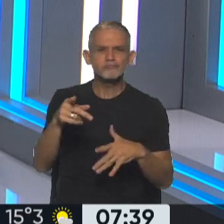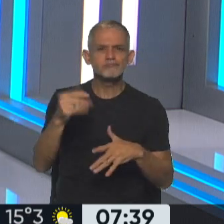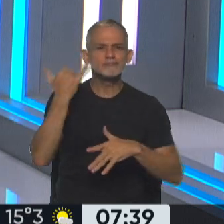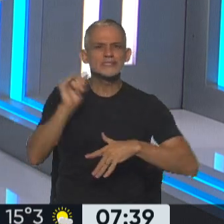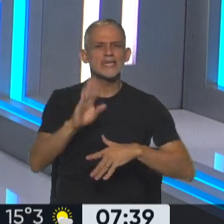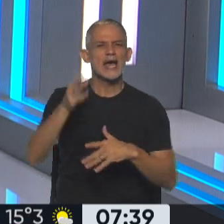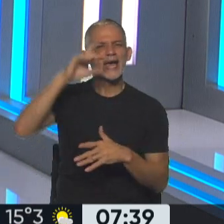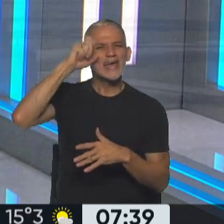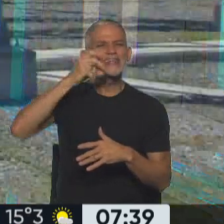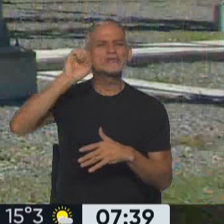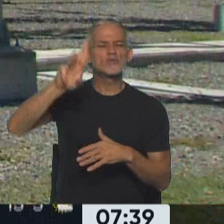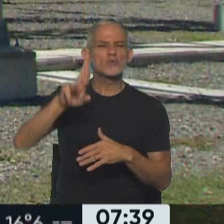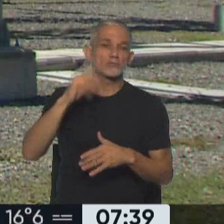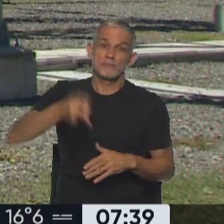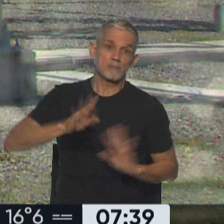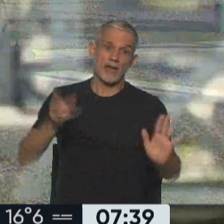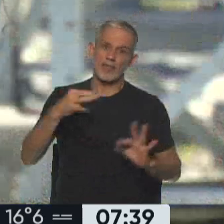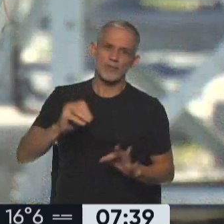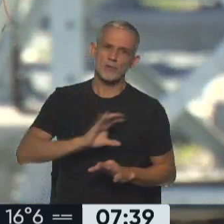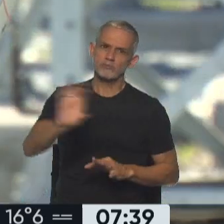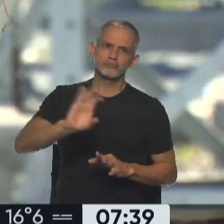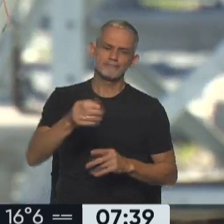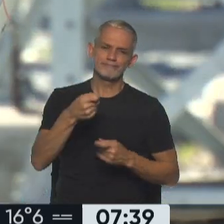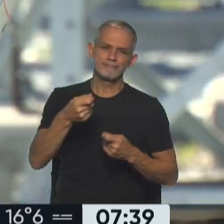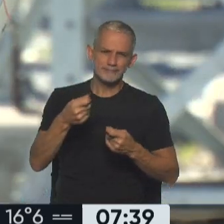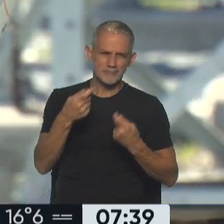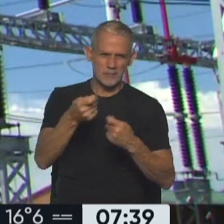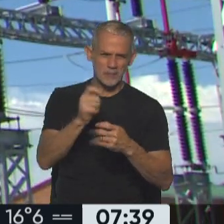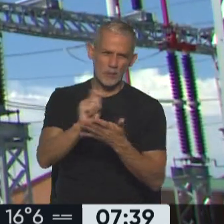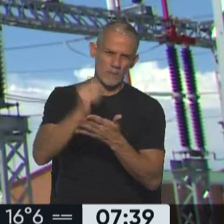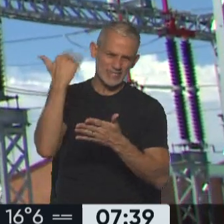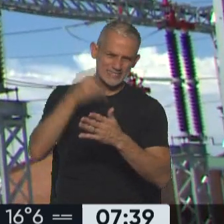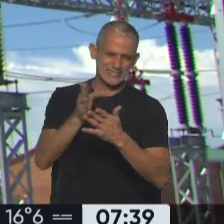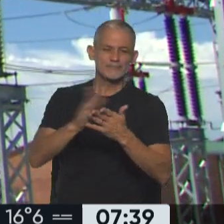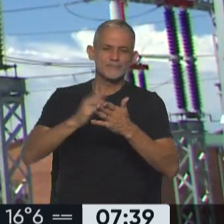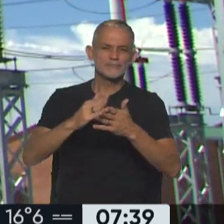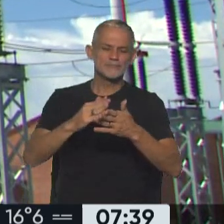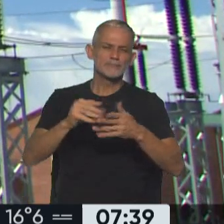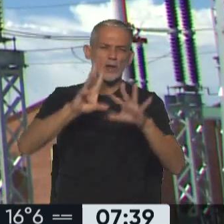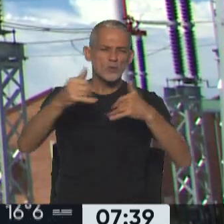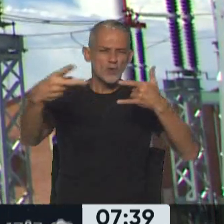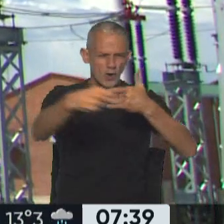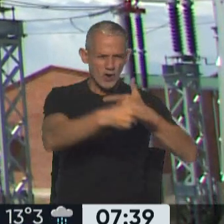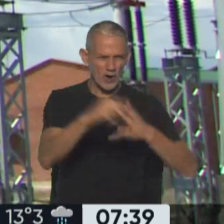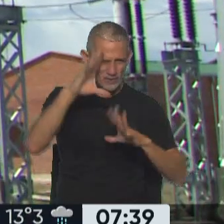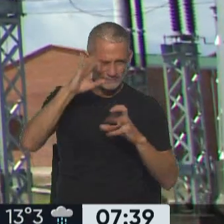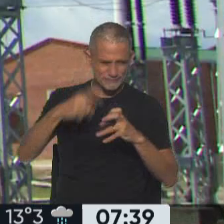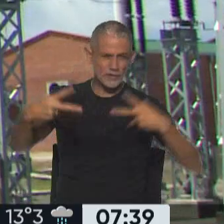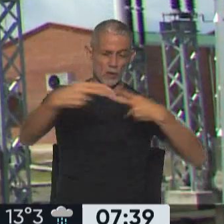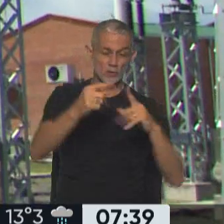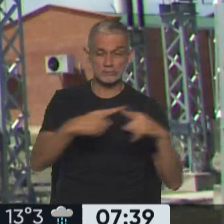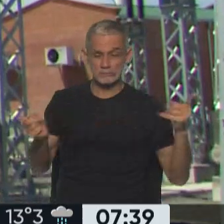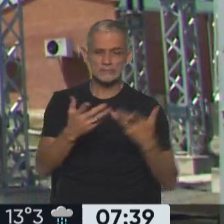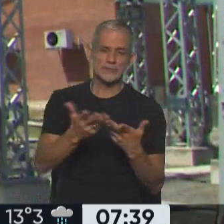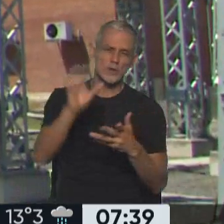empresa Edesur. ¿Te acordás que hace un mes hablábamos de cortes masivos, no es cierto, en la ciudad de Buenos Aires,